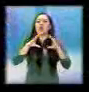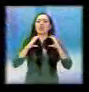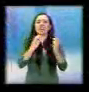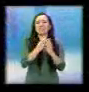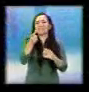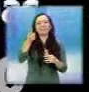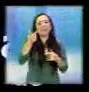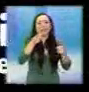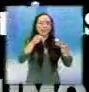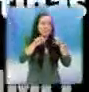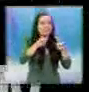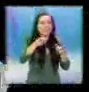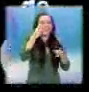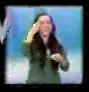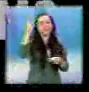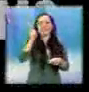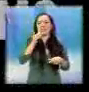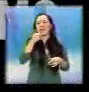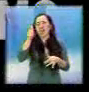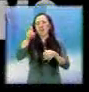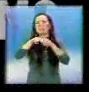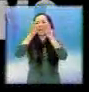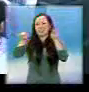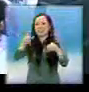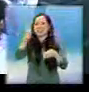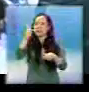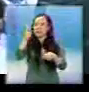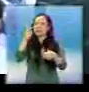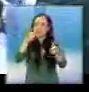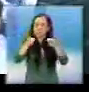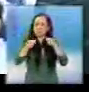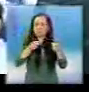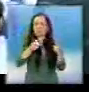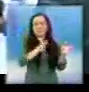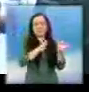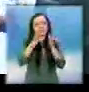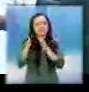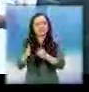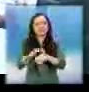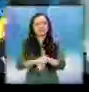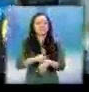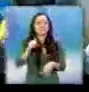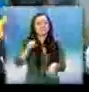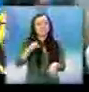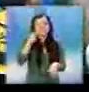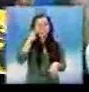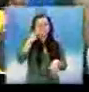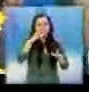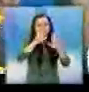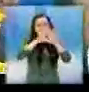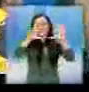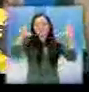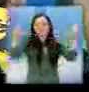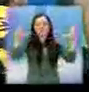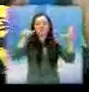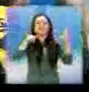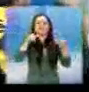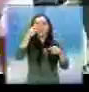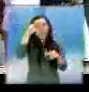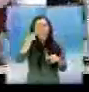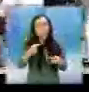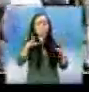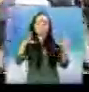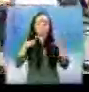Paso 6. Cortinas de humo. Si el malestar sigue creciendo, declare a sueto en el día de la